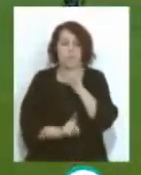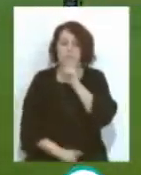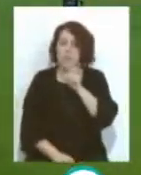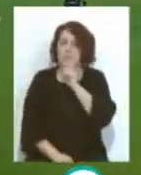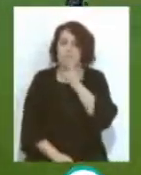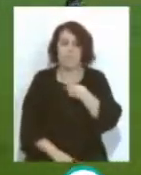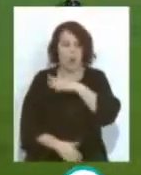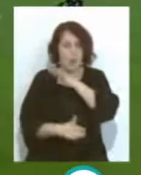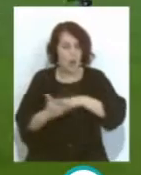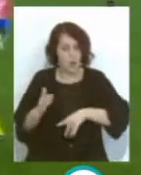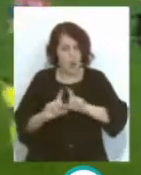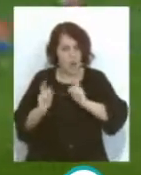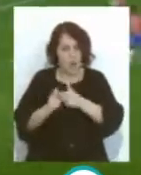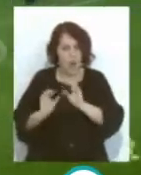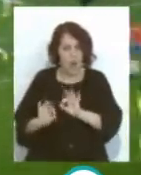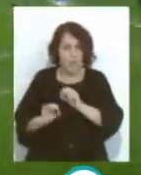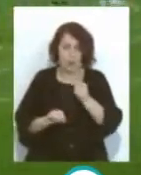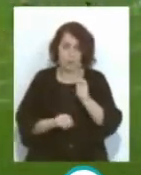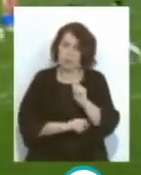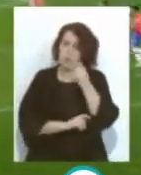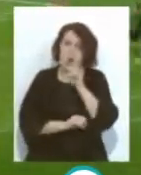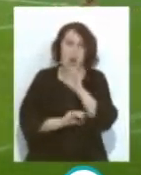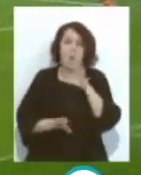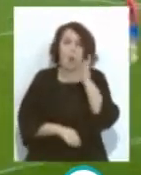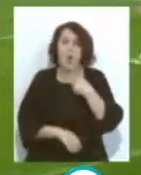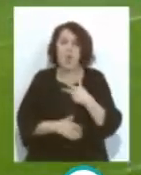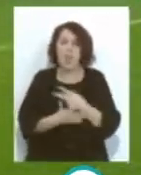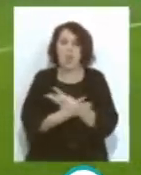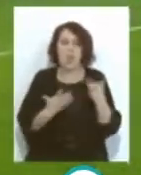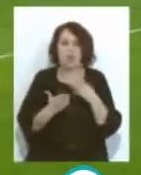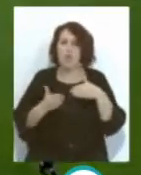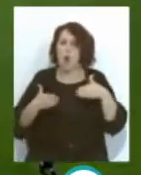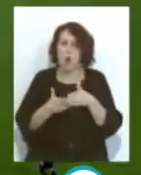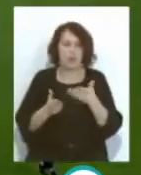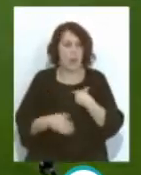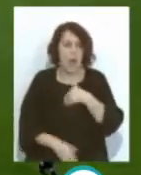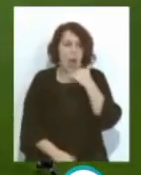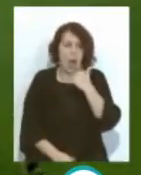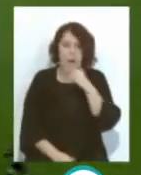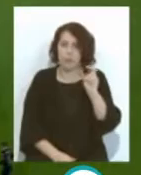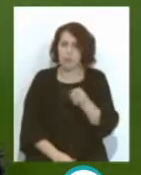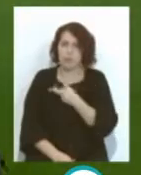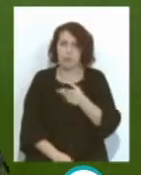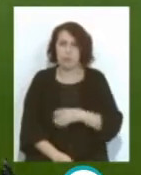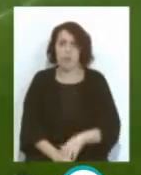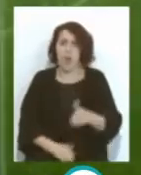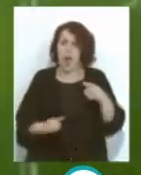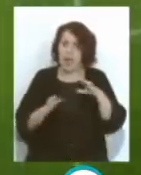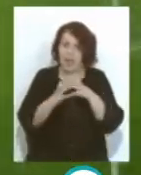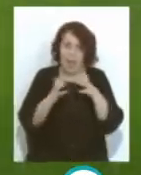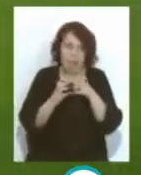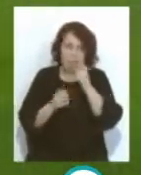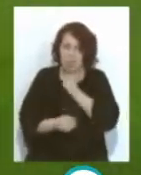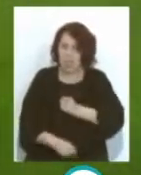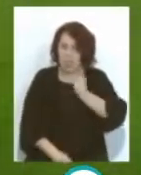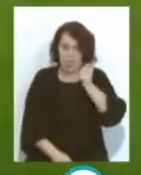Barcelona Que fue Claro ganador Porque creo que Fueron 18 Corners No sé cuántos Se tiraron Por ninguno Del Granada Por ninguno Del